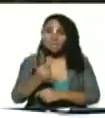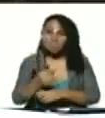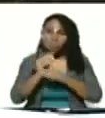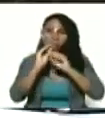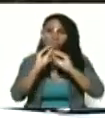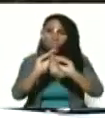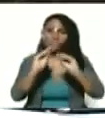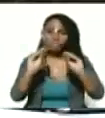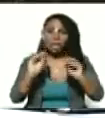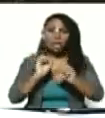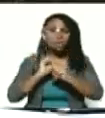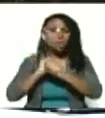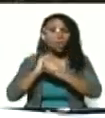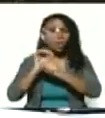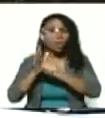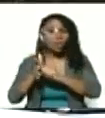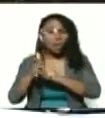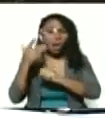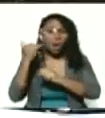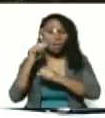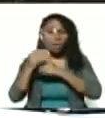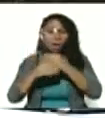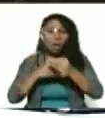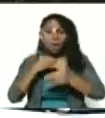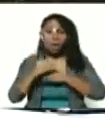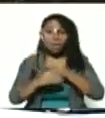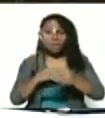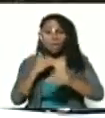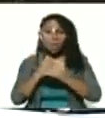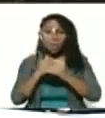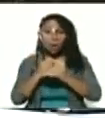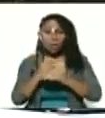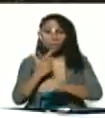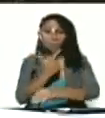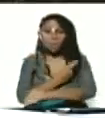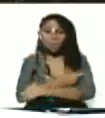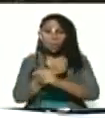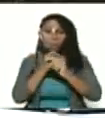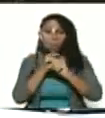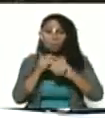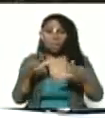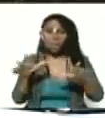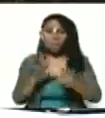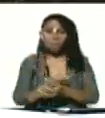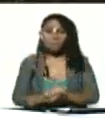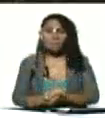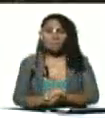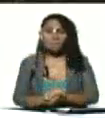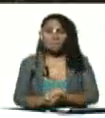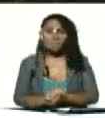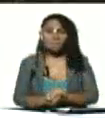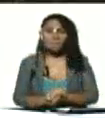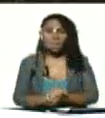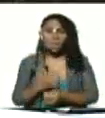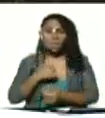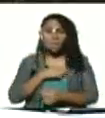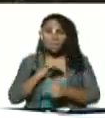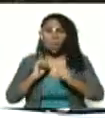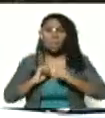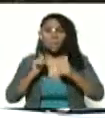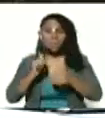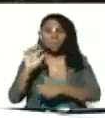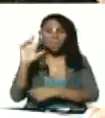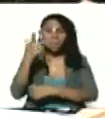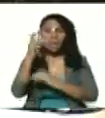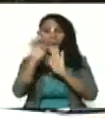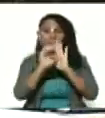el coronavirus bueno nos tiene que llevar a una vacunación masiva estamos empezando la tercera